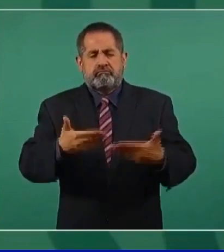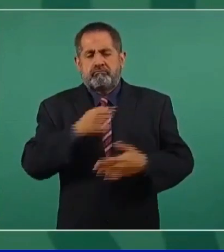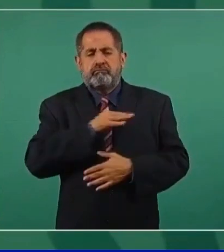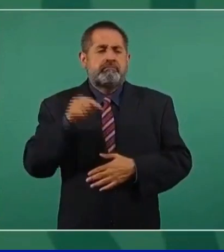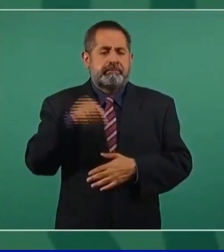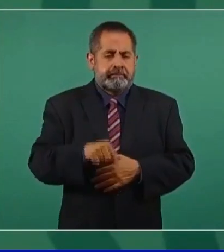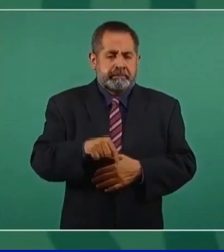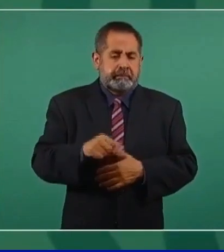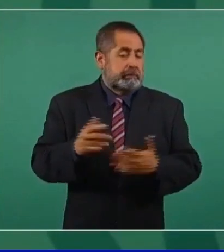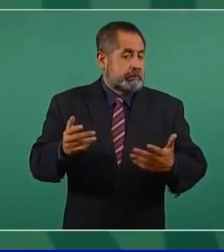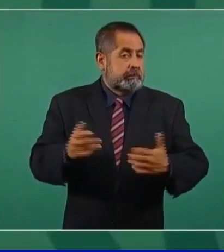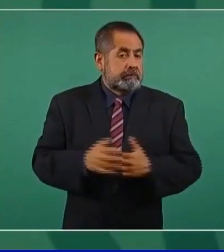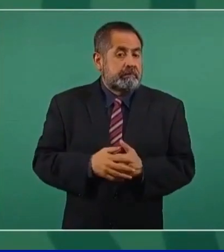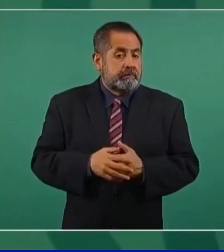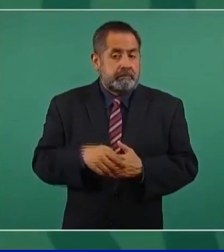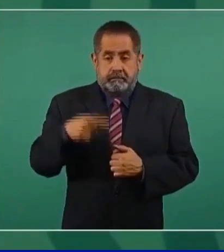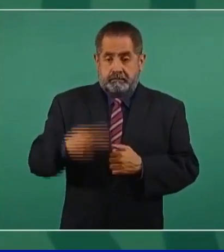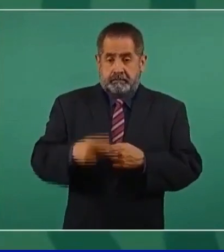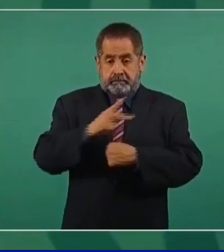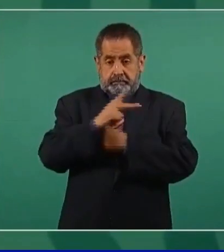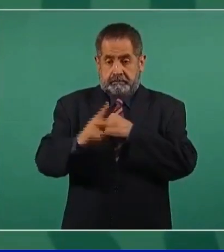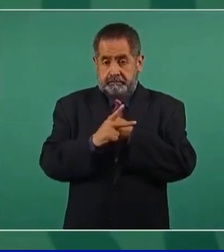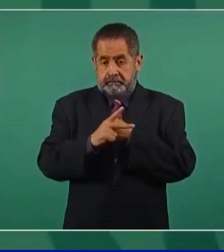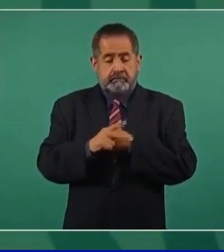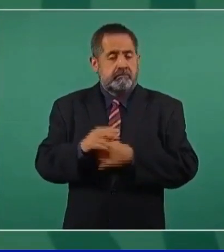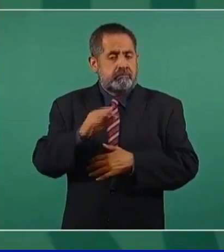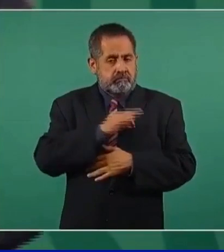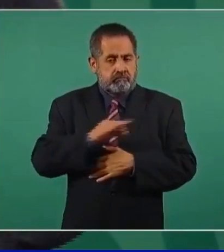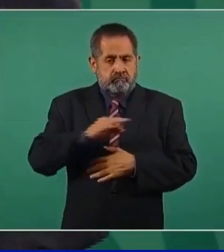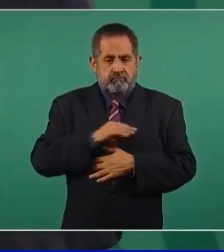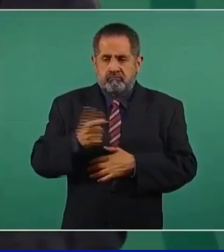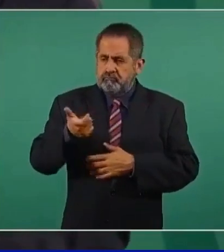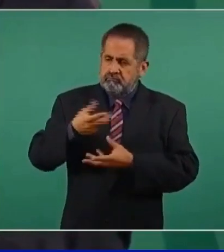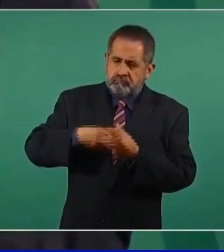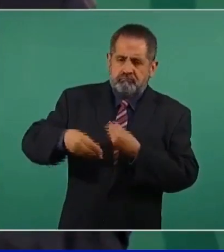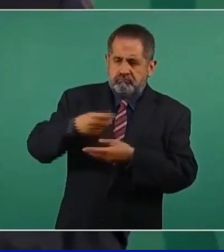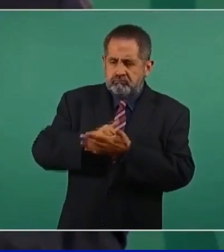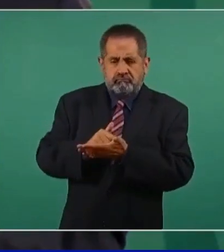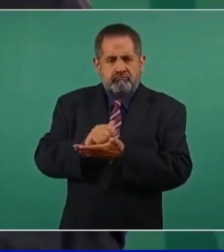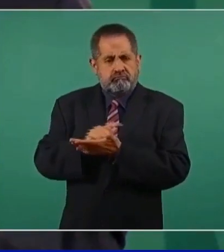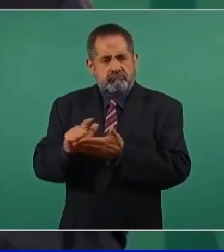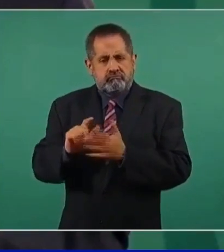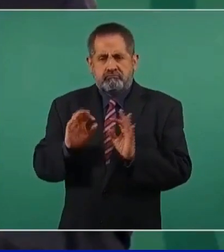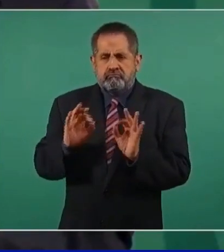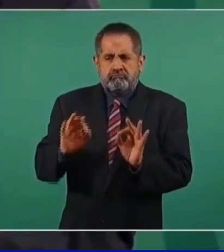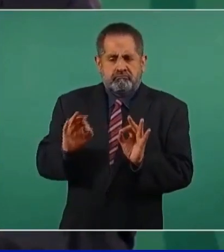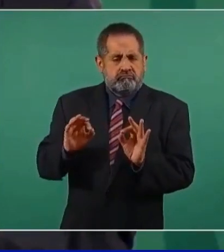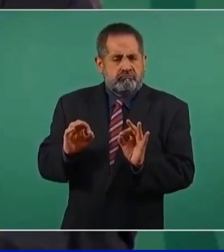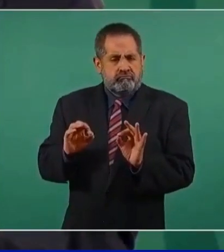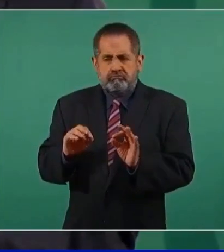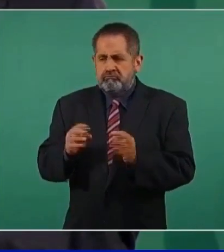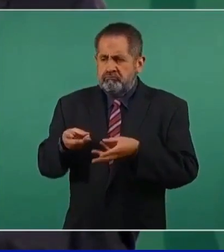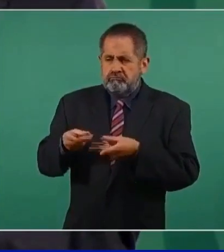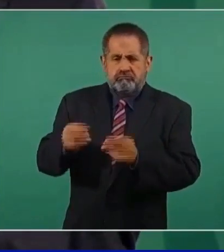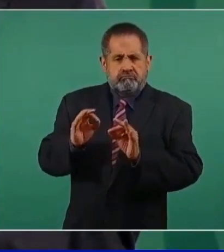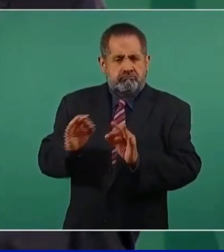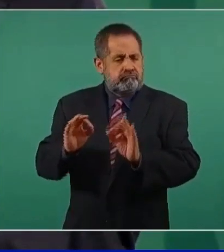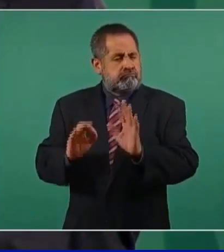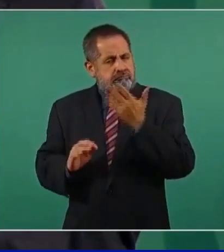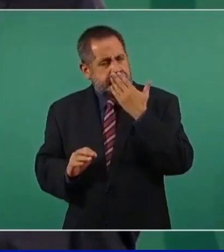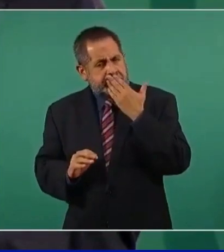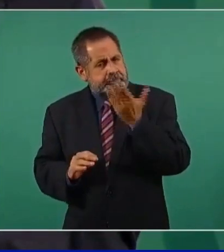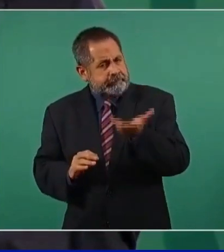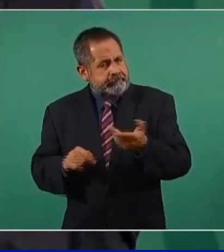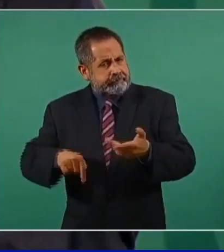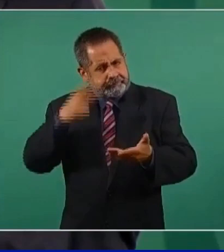como un país con finanzas públicas sanas. En el caso de la